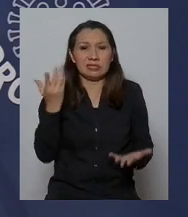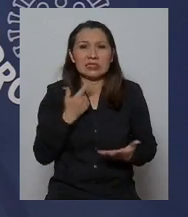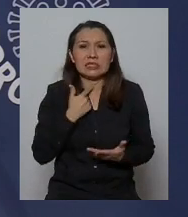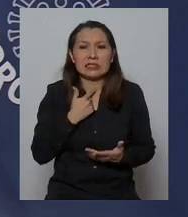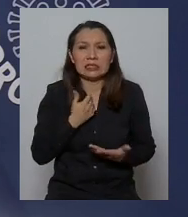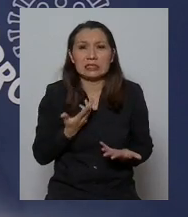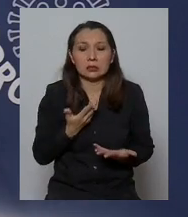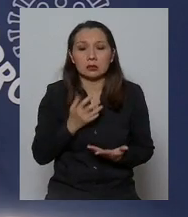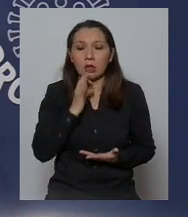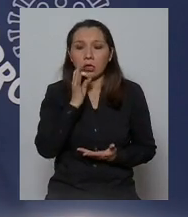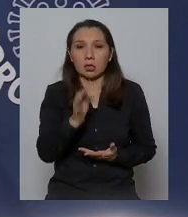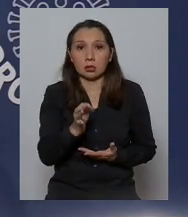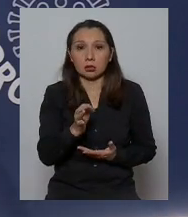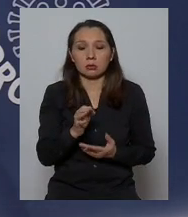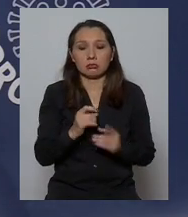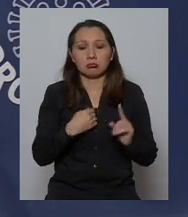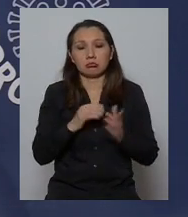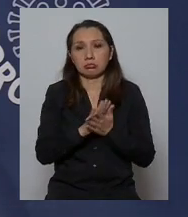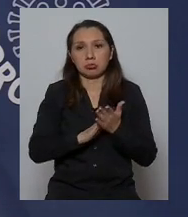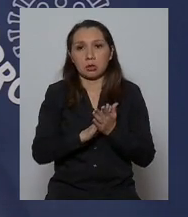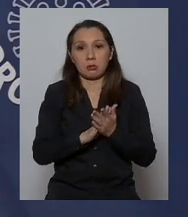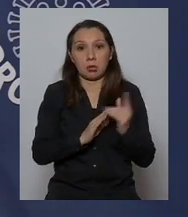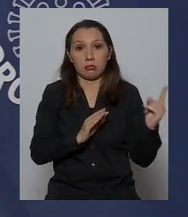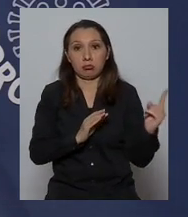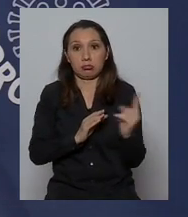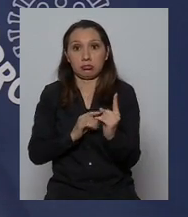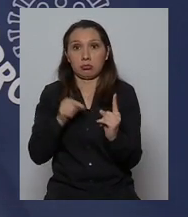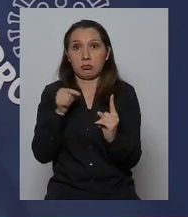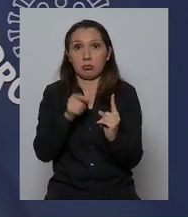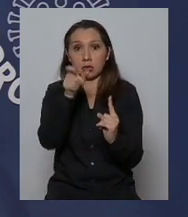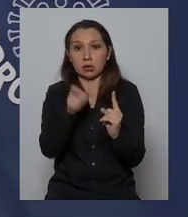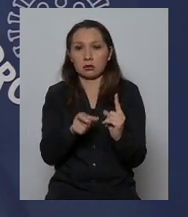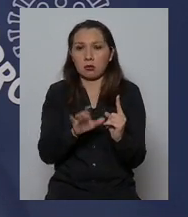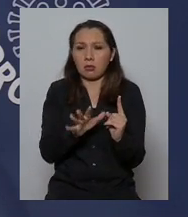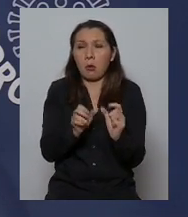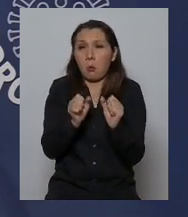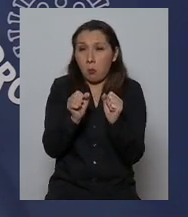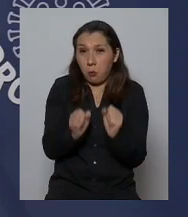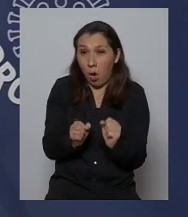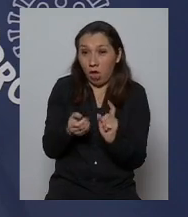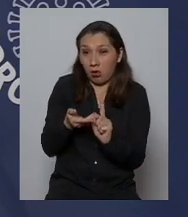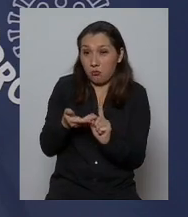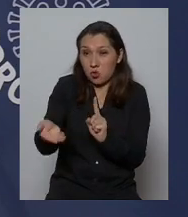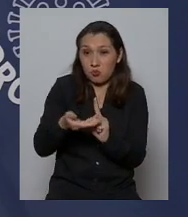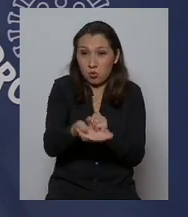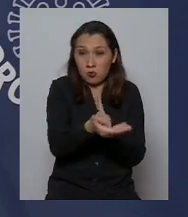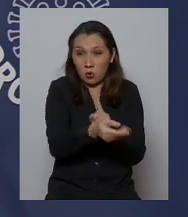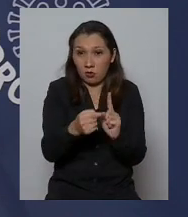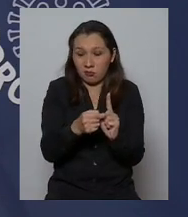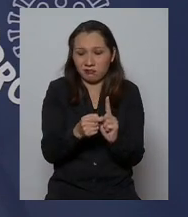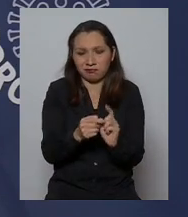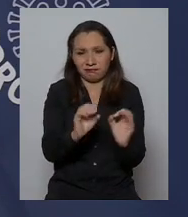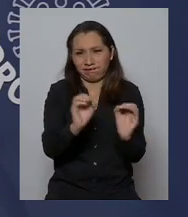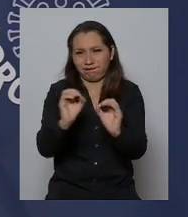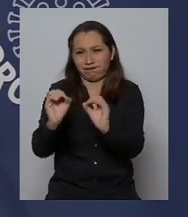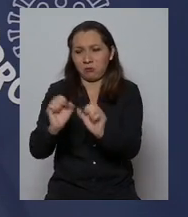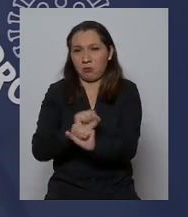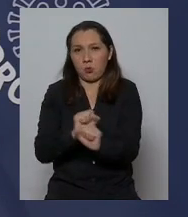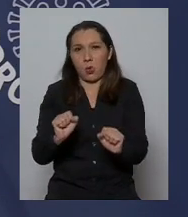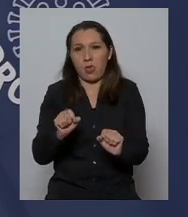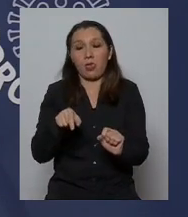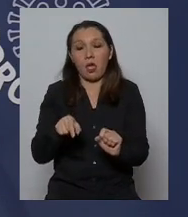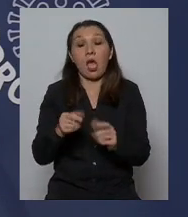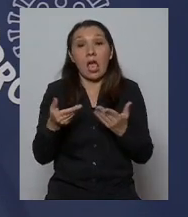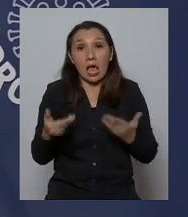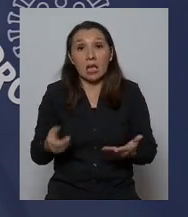decir tenemos delante nuestro a personas cuya probabilidad de infectar a otros es prácticamente cero